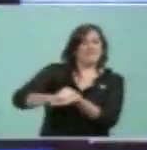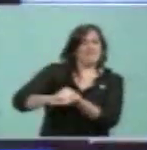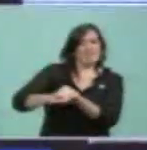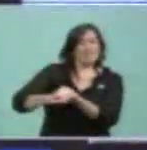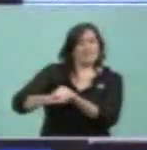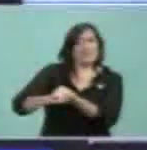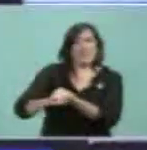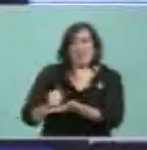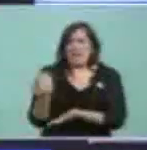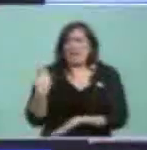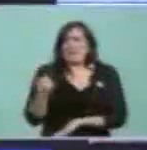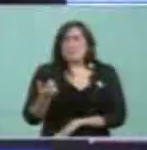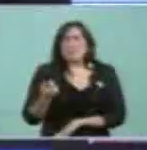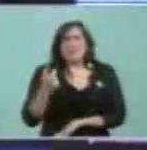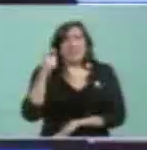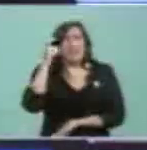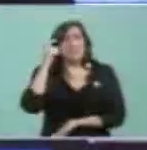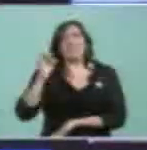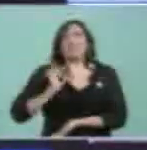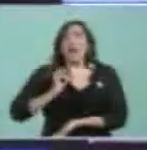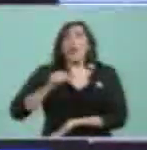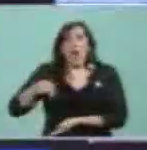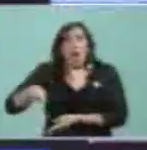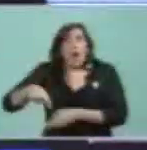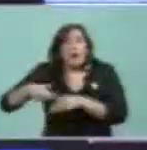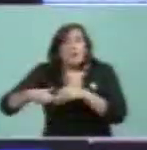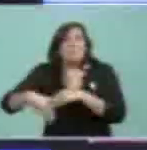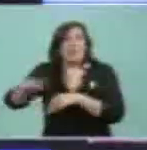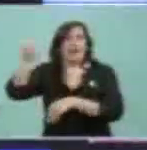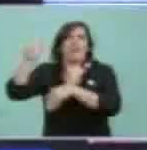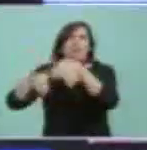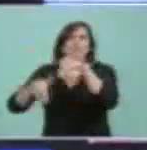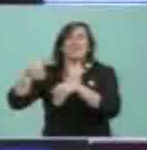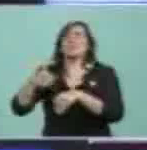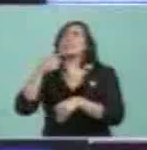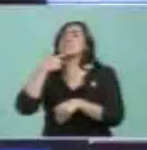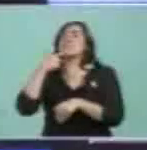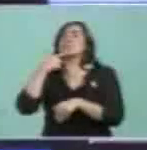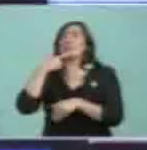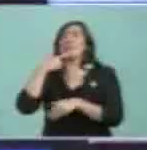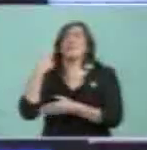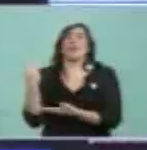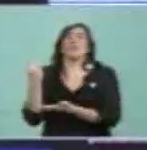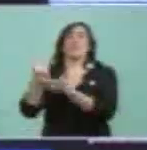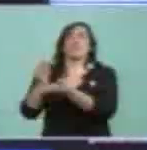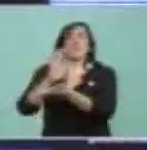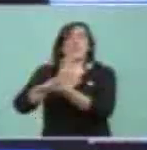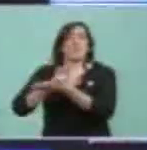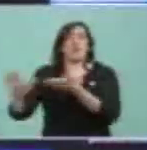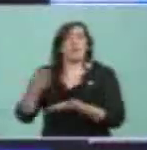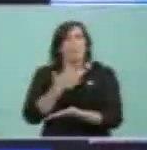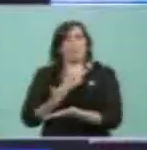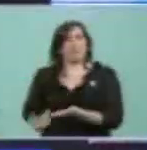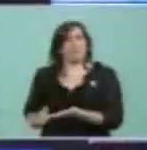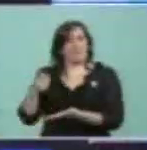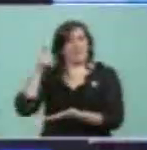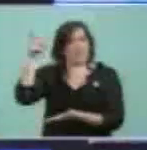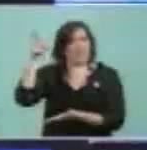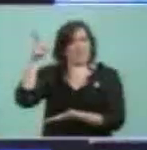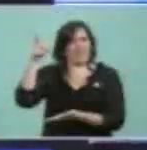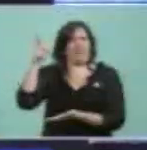Recién hace 10 años y ahora va haber elecciones en septiembre para elegir nuevamente presidente.